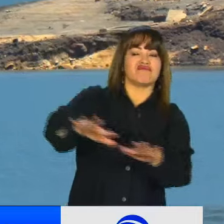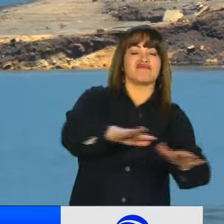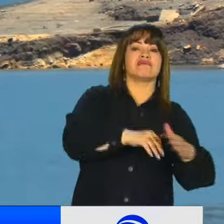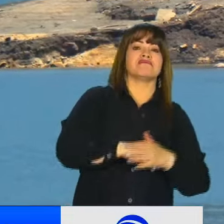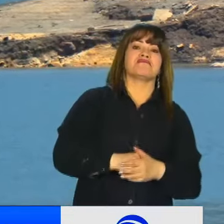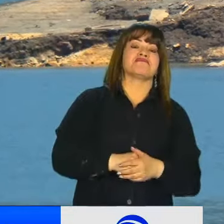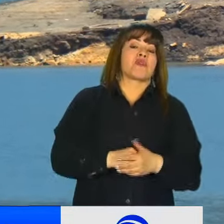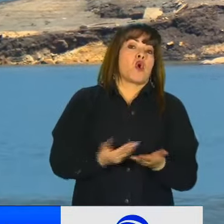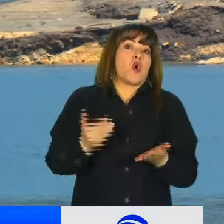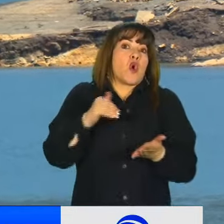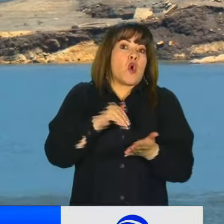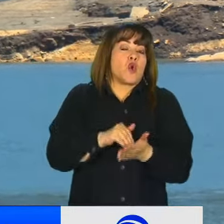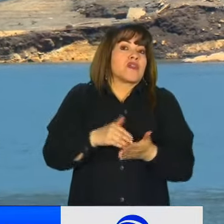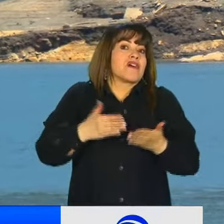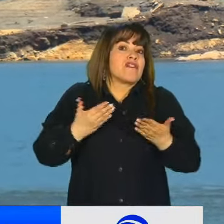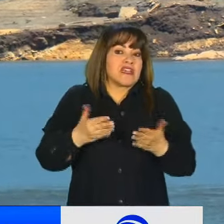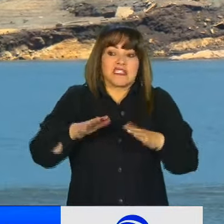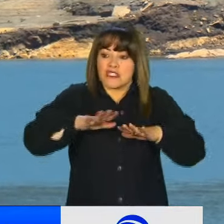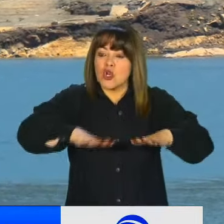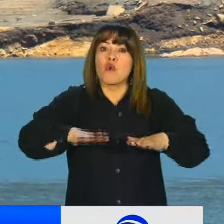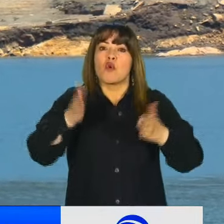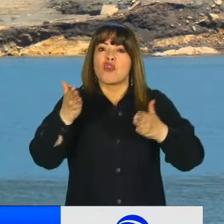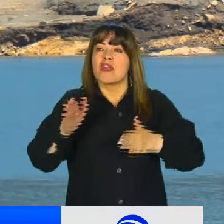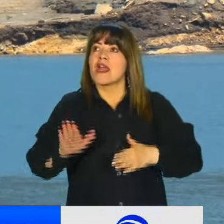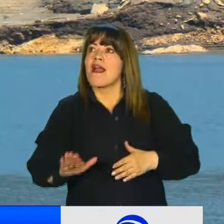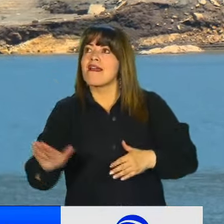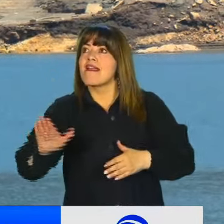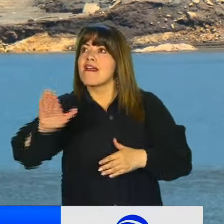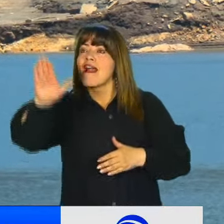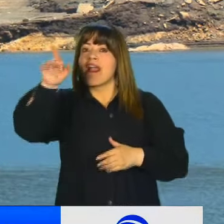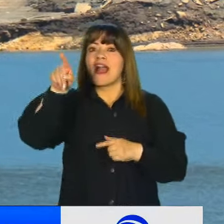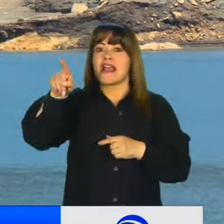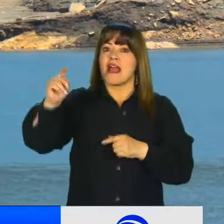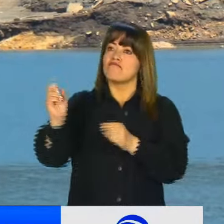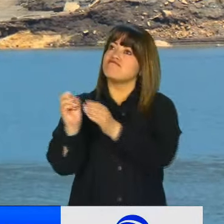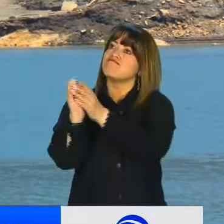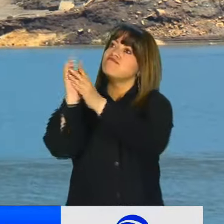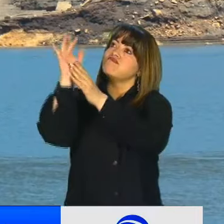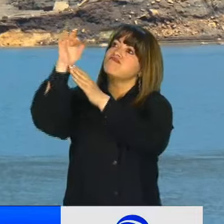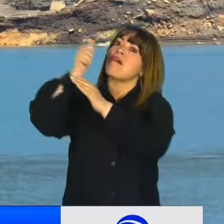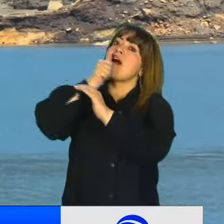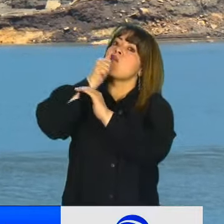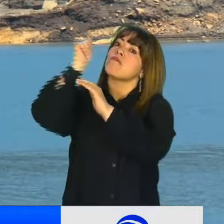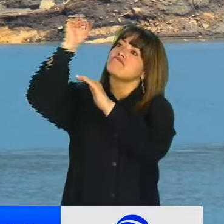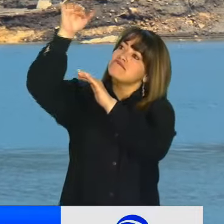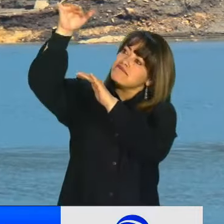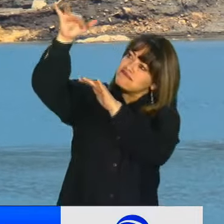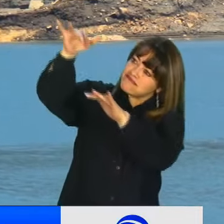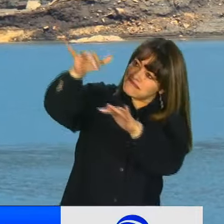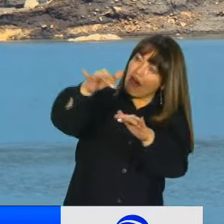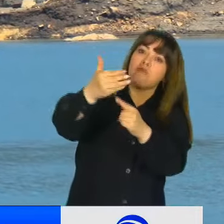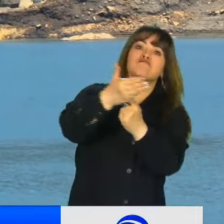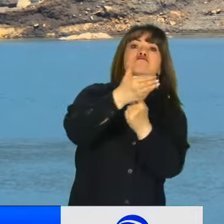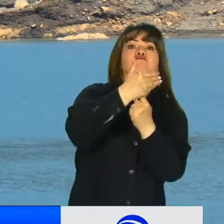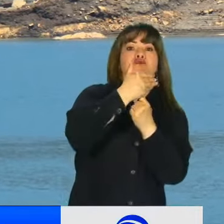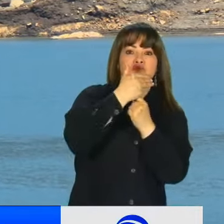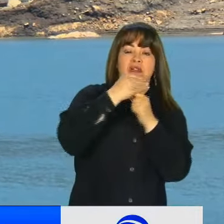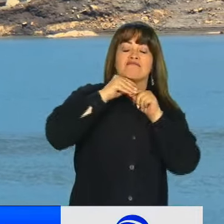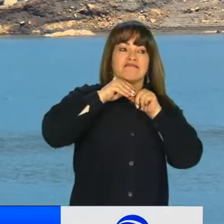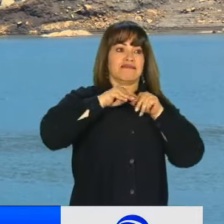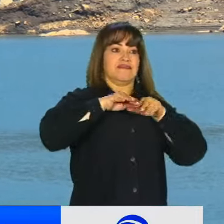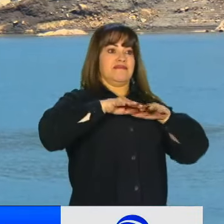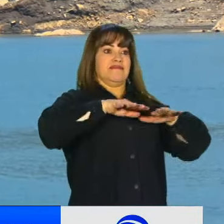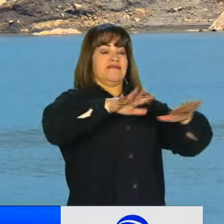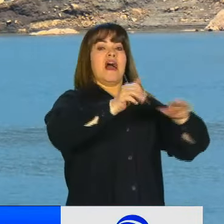replantear los límites en las distintas zonas de la Calera en donde hay nacimientos de agua, con el fin de protegerlos y garantizar el acceso al preciado